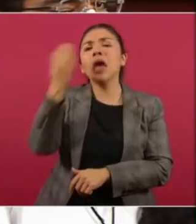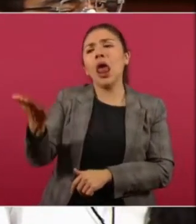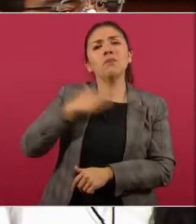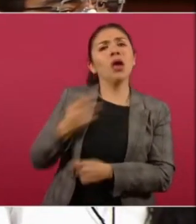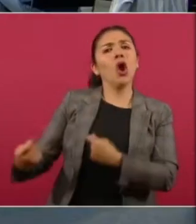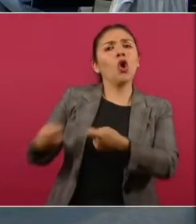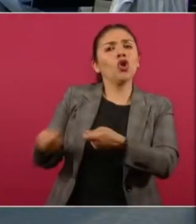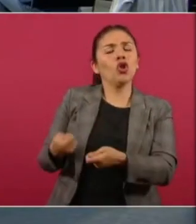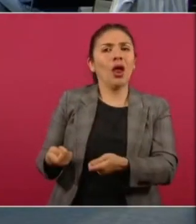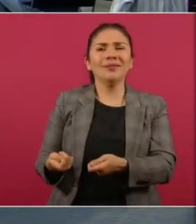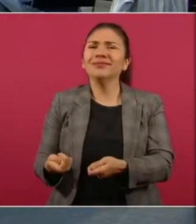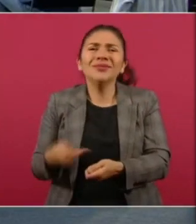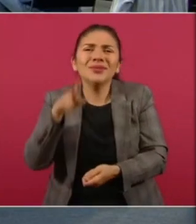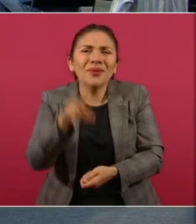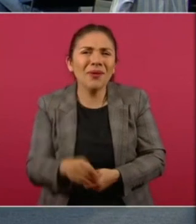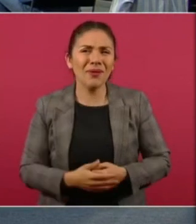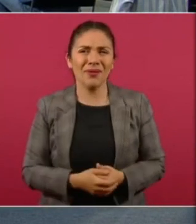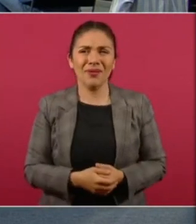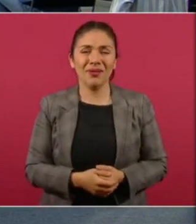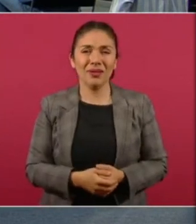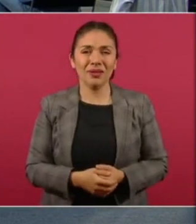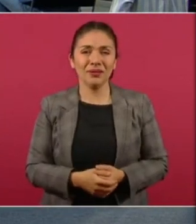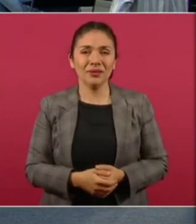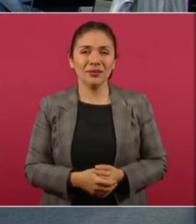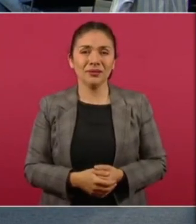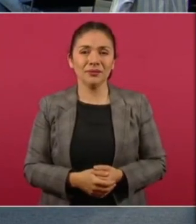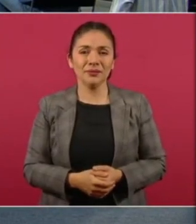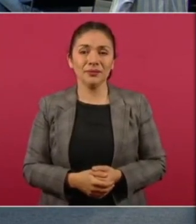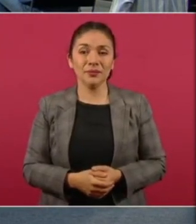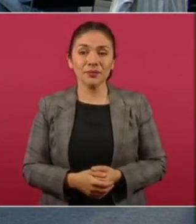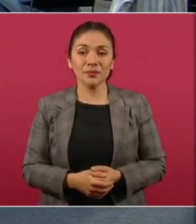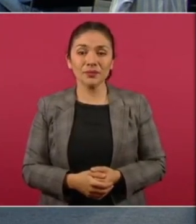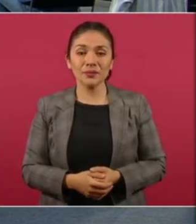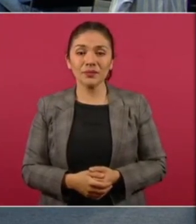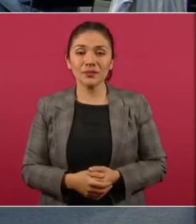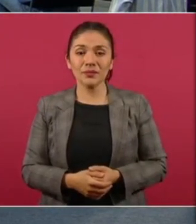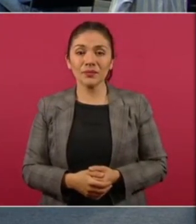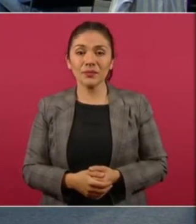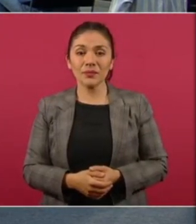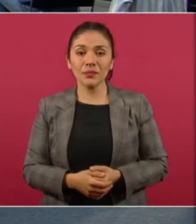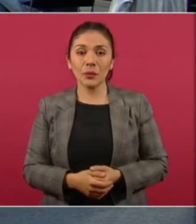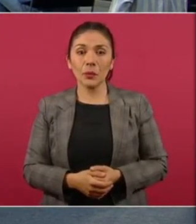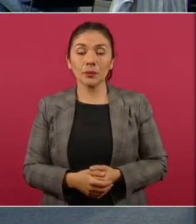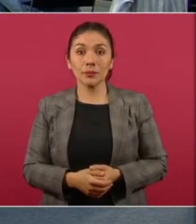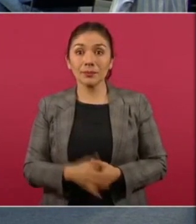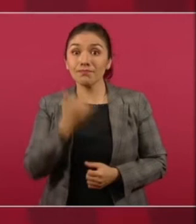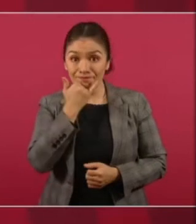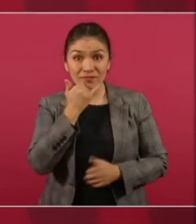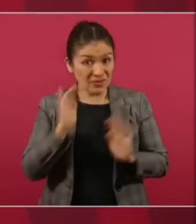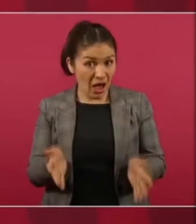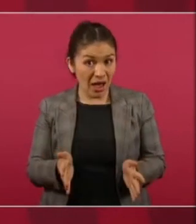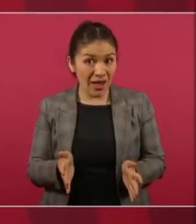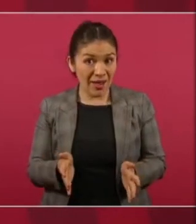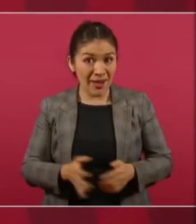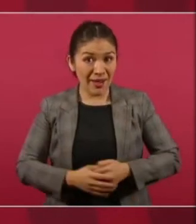noviazgo tóxico. Pues antes de poner el video amigos los invitamos a que se suscriban a este canal, que